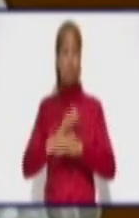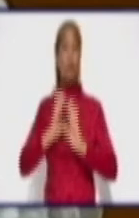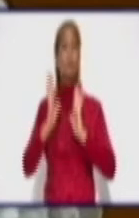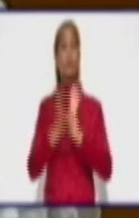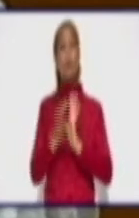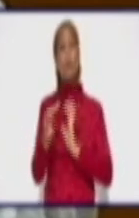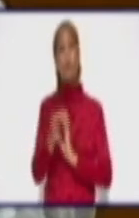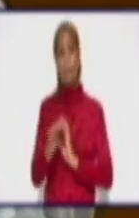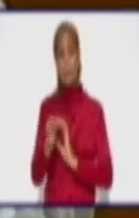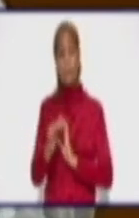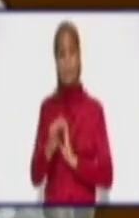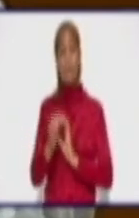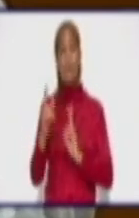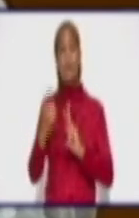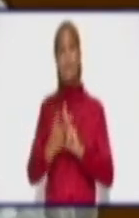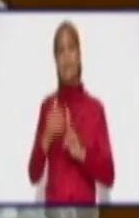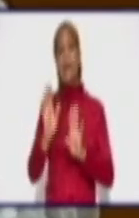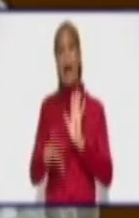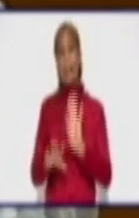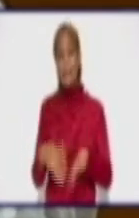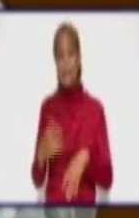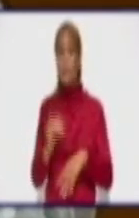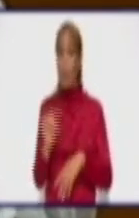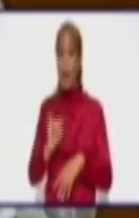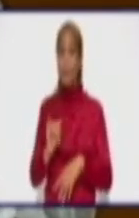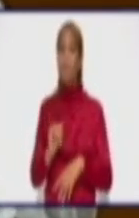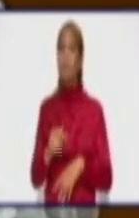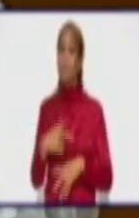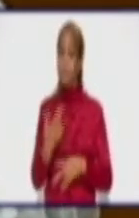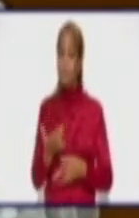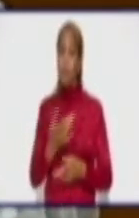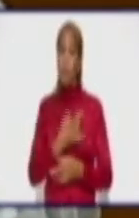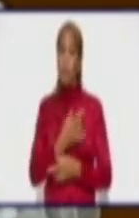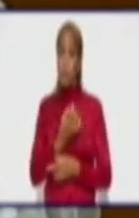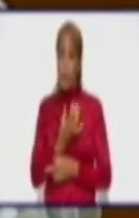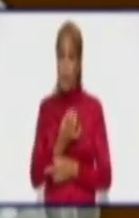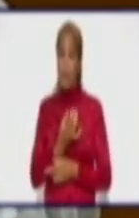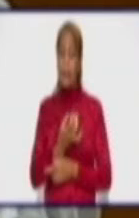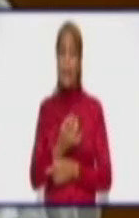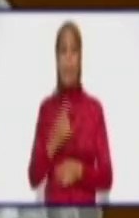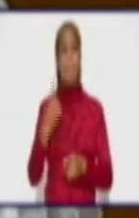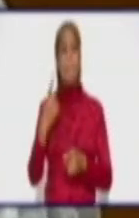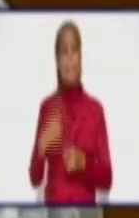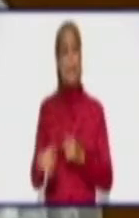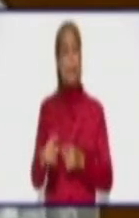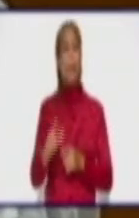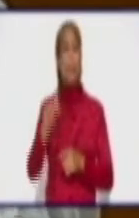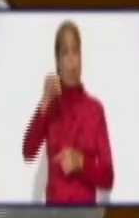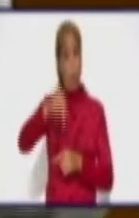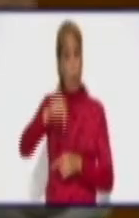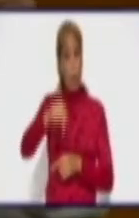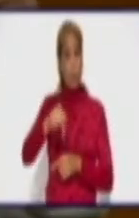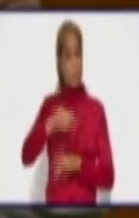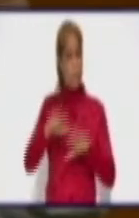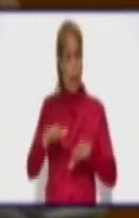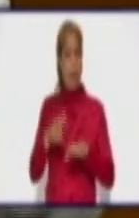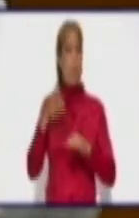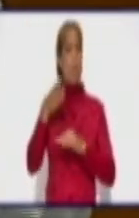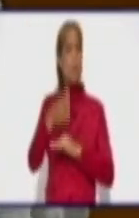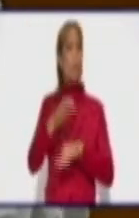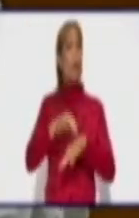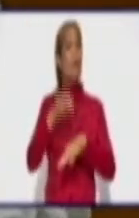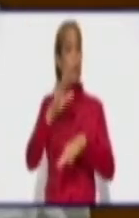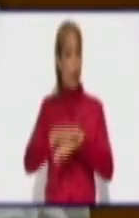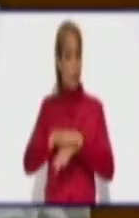muy penoso y muy duro además. Y lo sabíamos. Fuimos a Rio Cauto, vamos hoy y lo sabíamos.